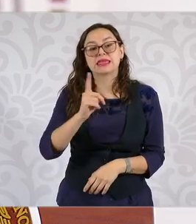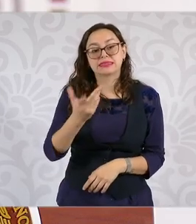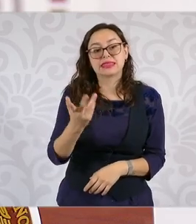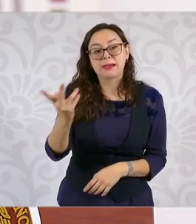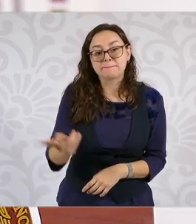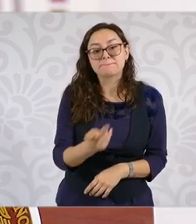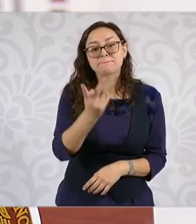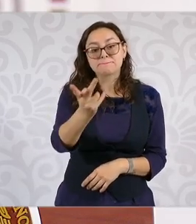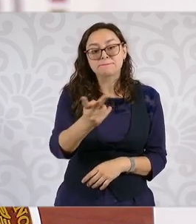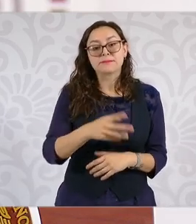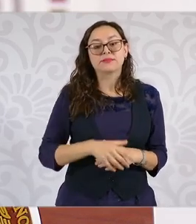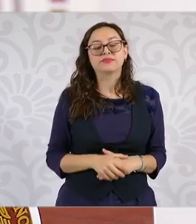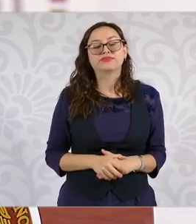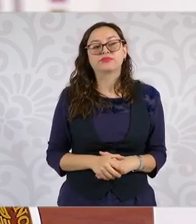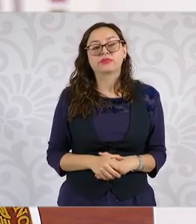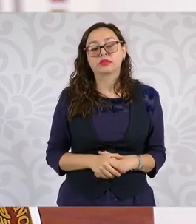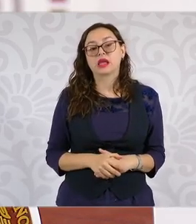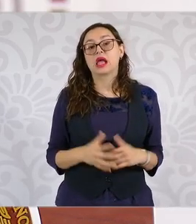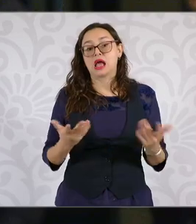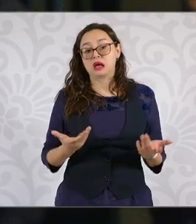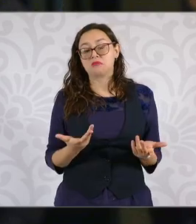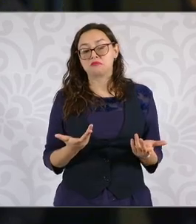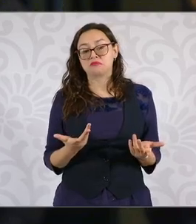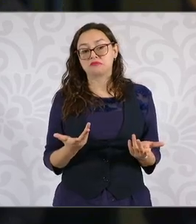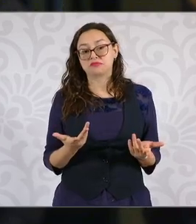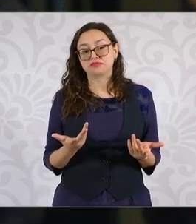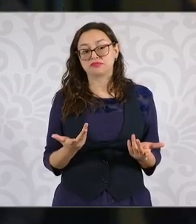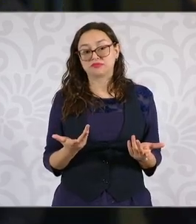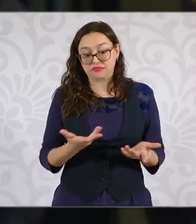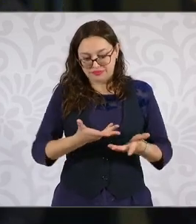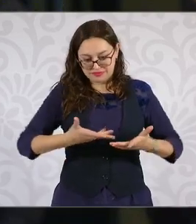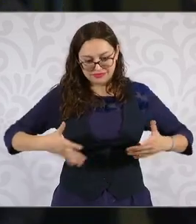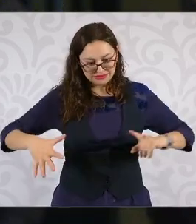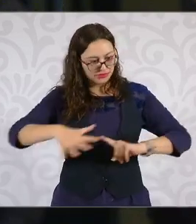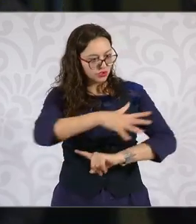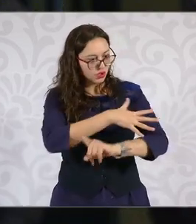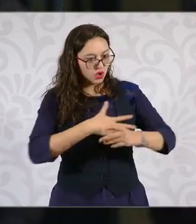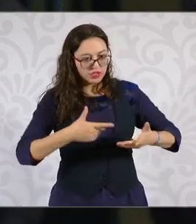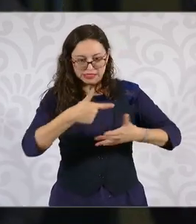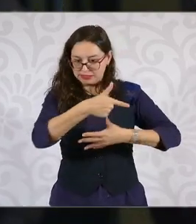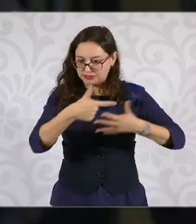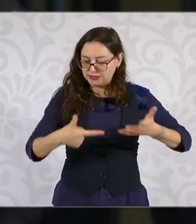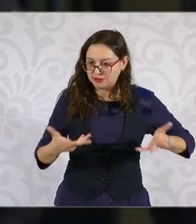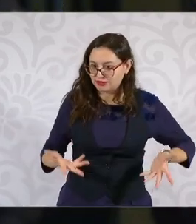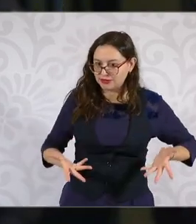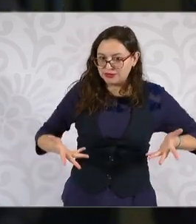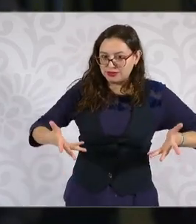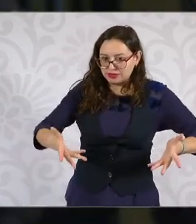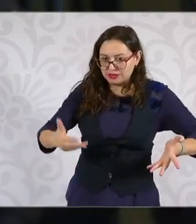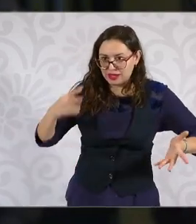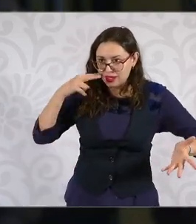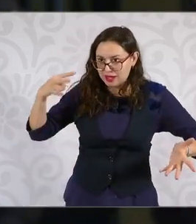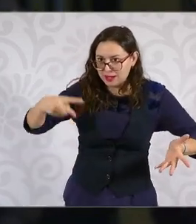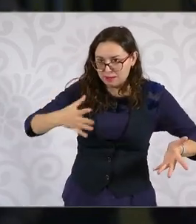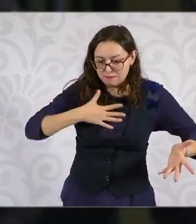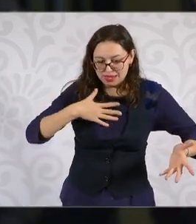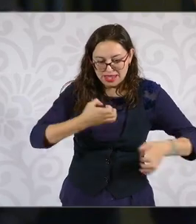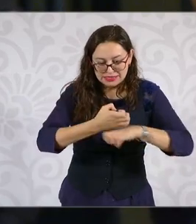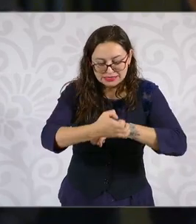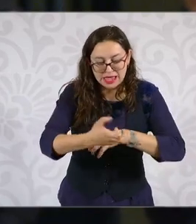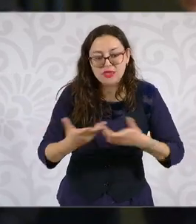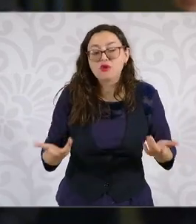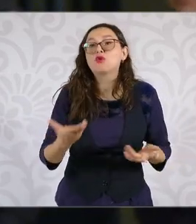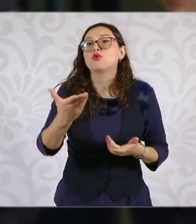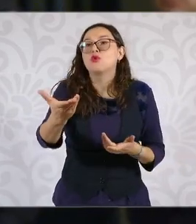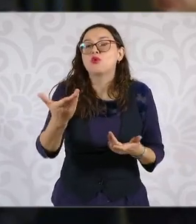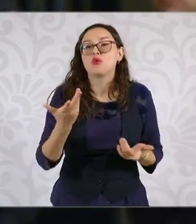un poco de la perspectiva que usted está encontrando ahora que, bueno, le pongo aquí sobre la mesa todos estos asuntos que se relacionan con mi estado para tratar